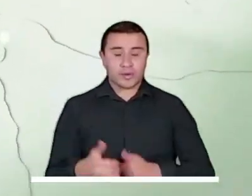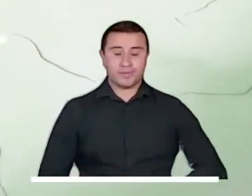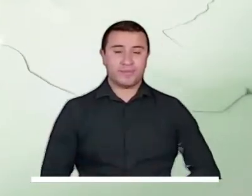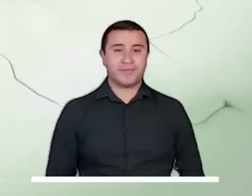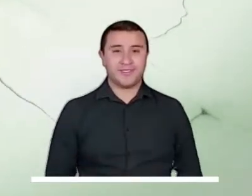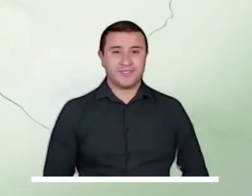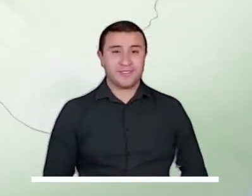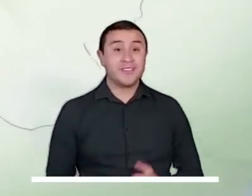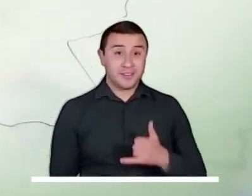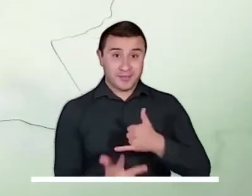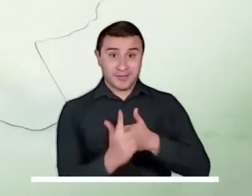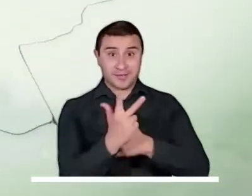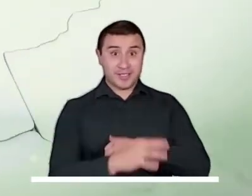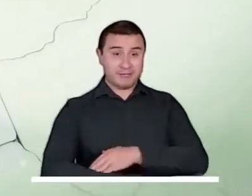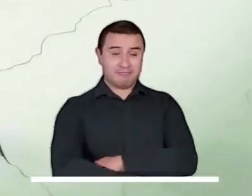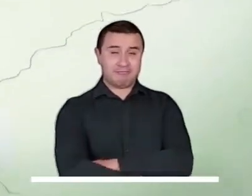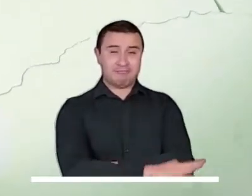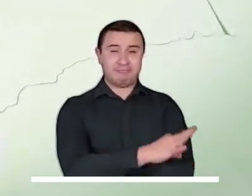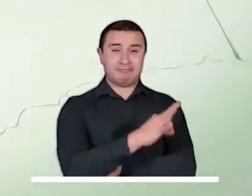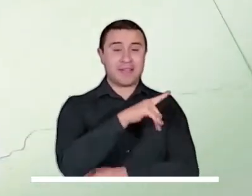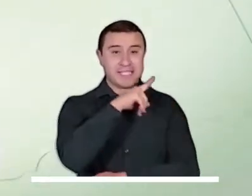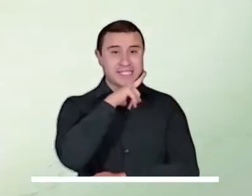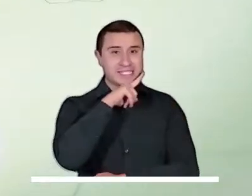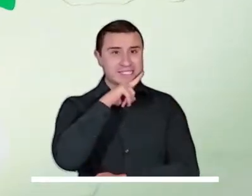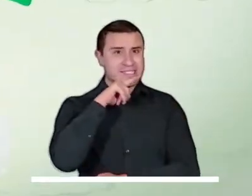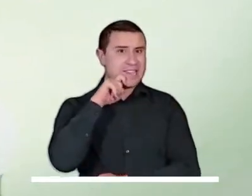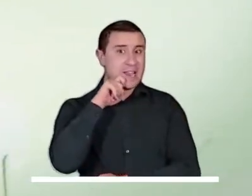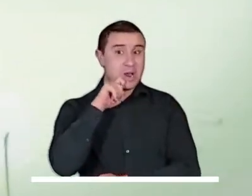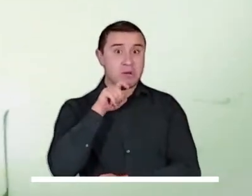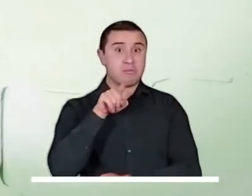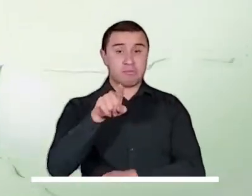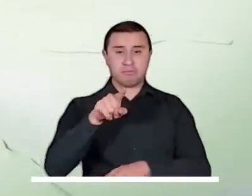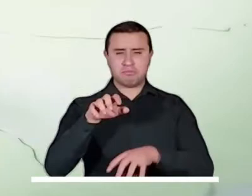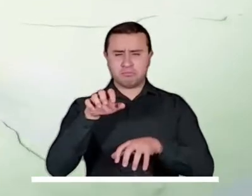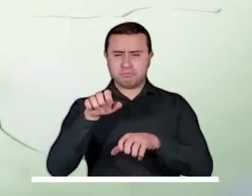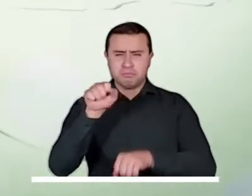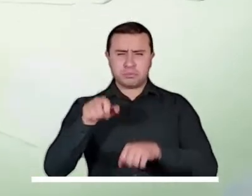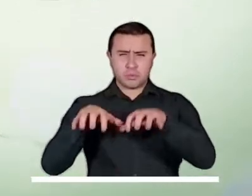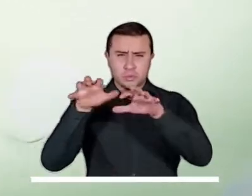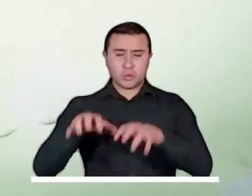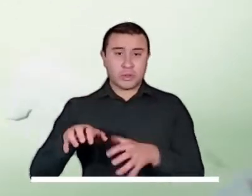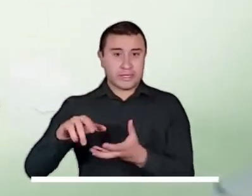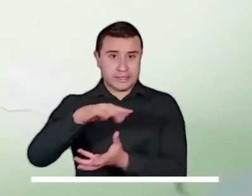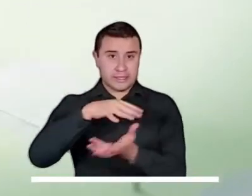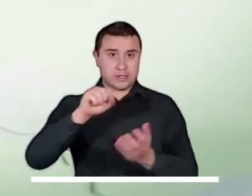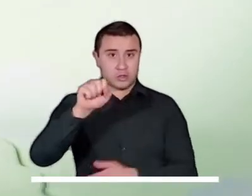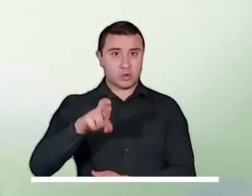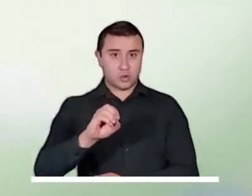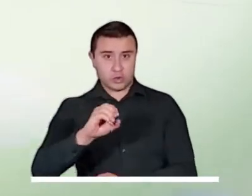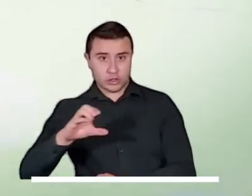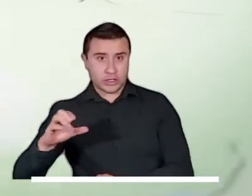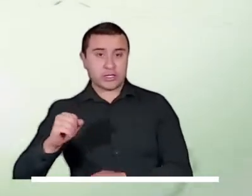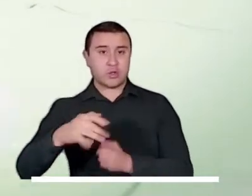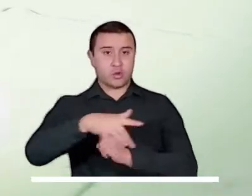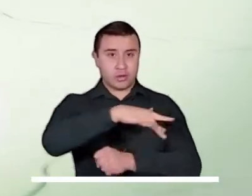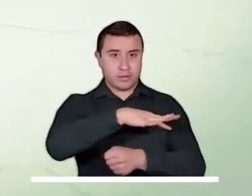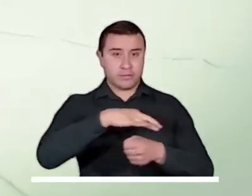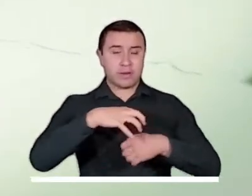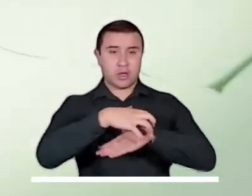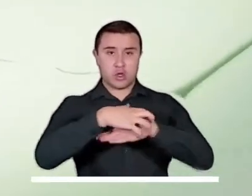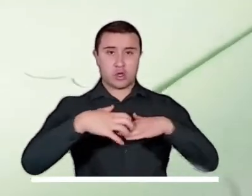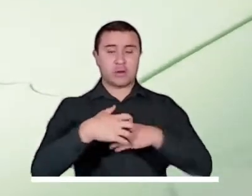anuncian lloviznas. Amanece en la región andina que promete tiempo seco, salvo por posibles lloviznas en el suroccidente de Santander,